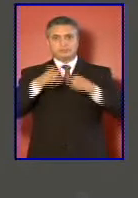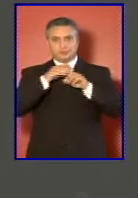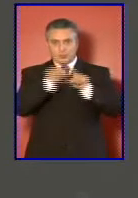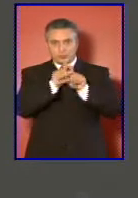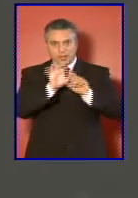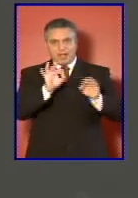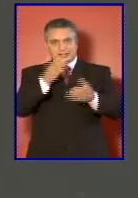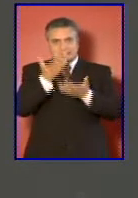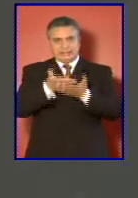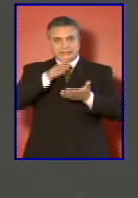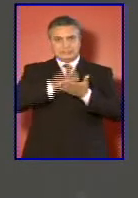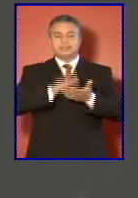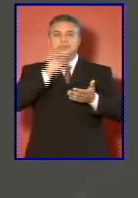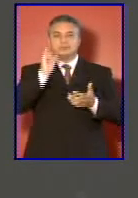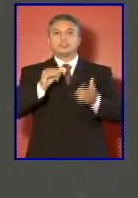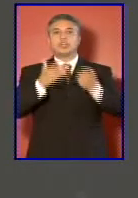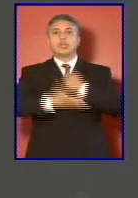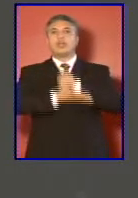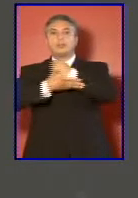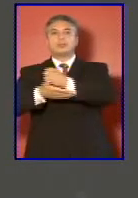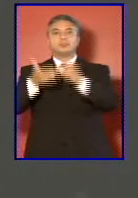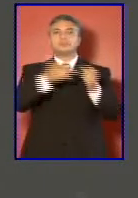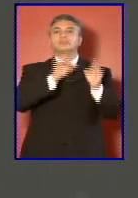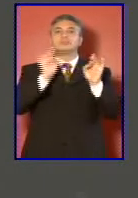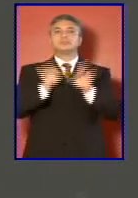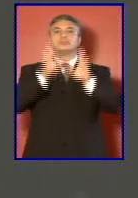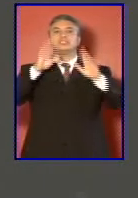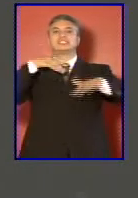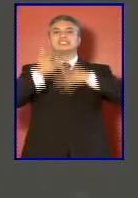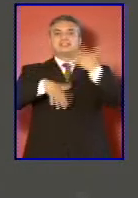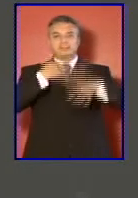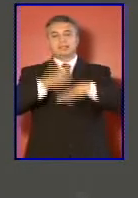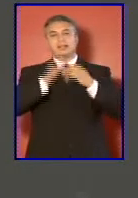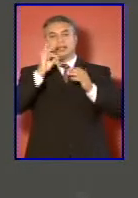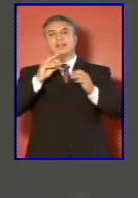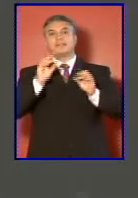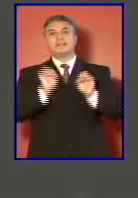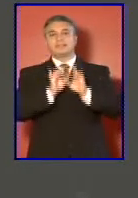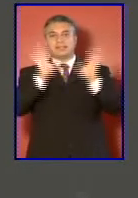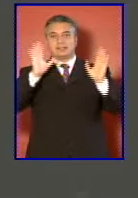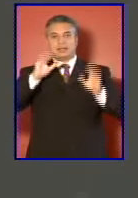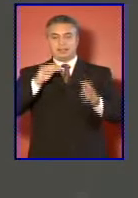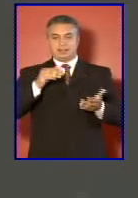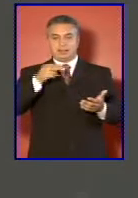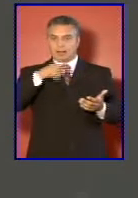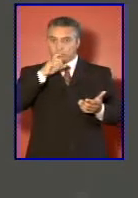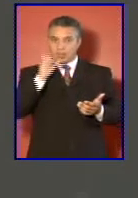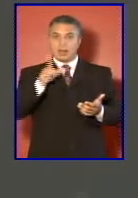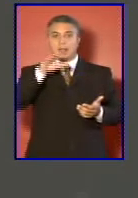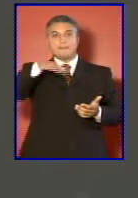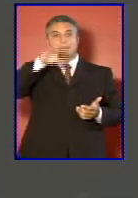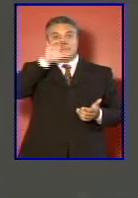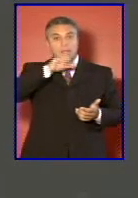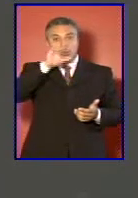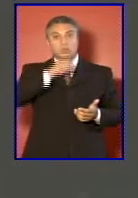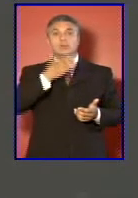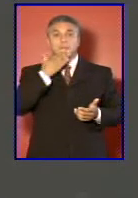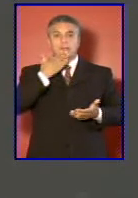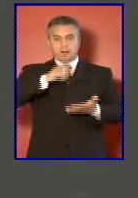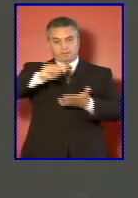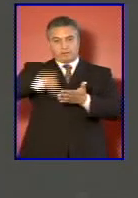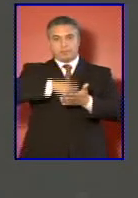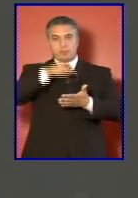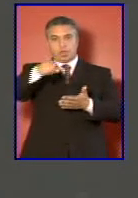sanitaria y cooperación en materia de emergencia y desastres naturales. Con Perú como lo hemos dicho se firmó en